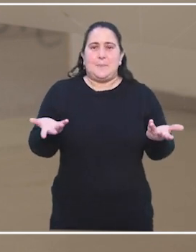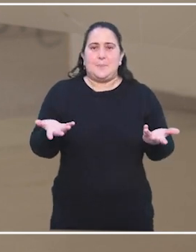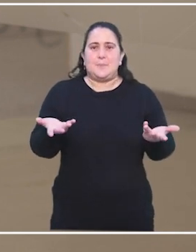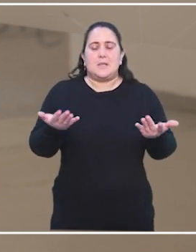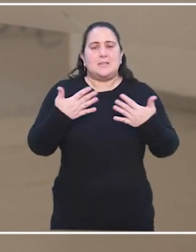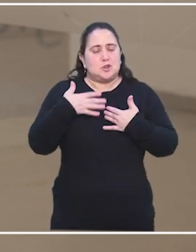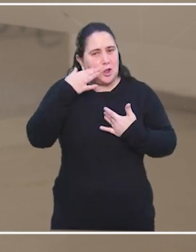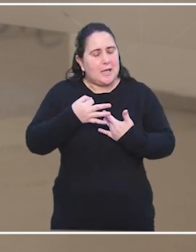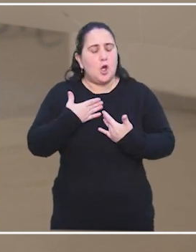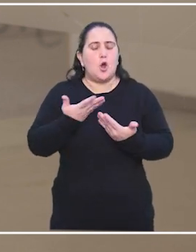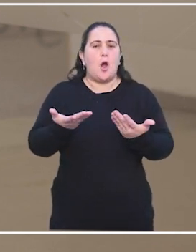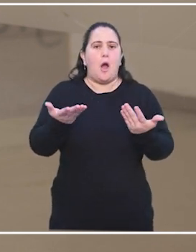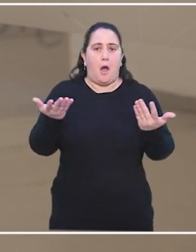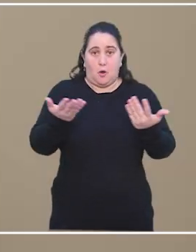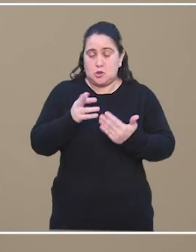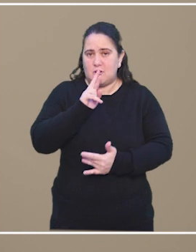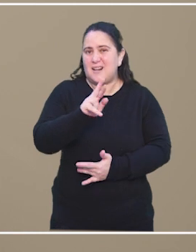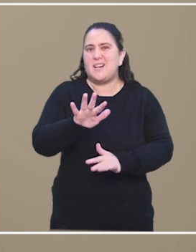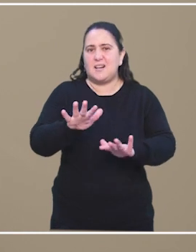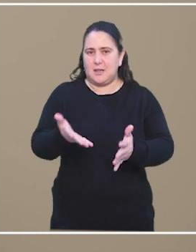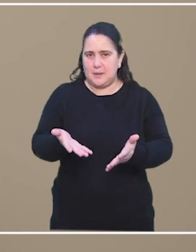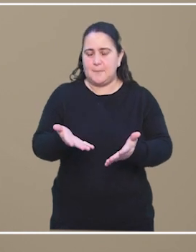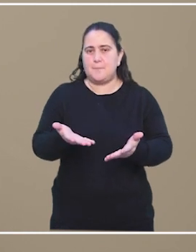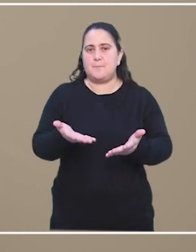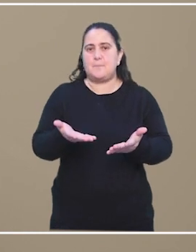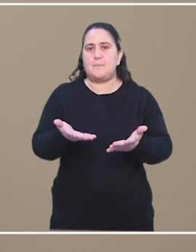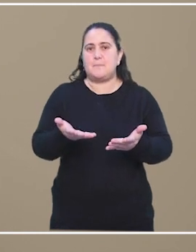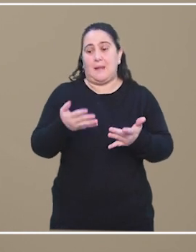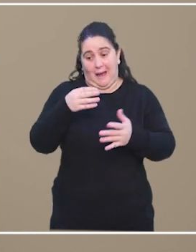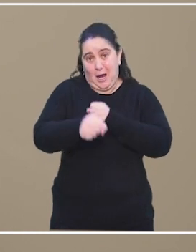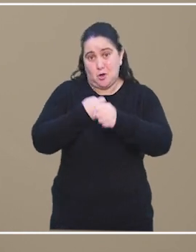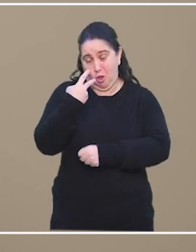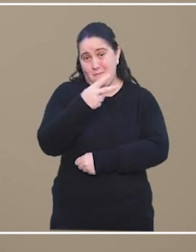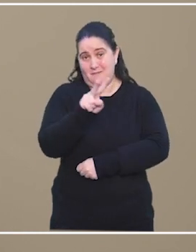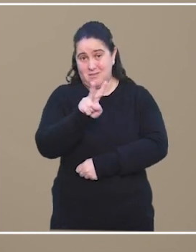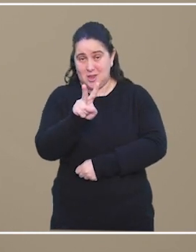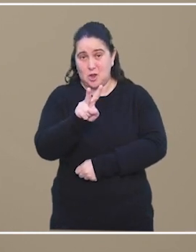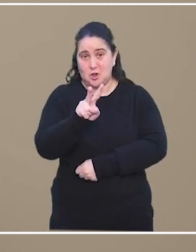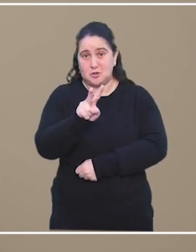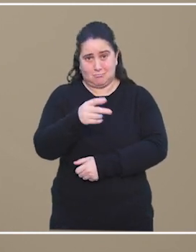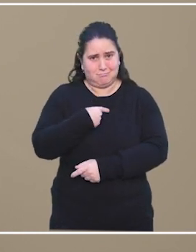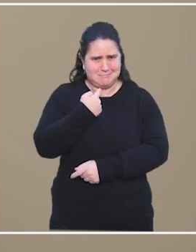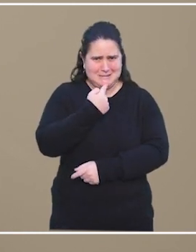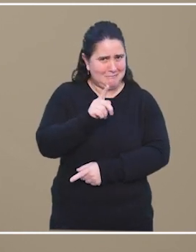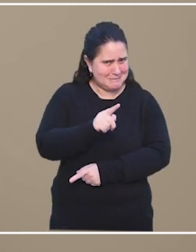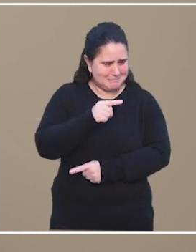Yo creo que mi respuesta ahora, 2022, ¿vale decir eso?